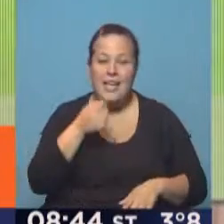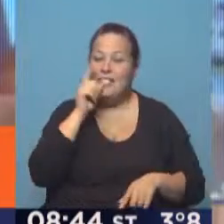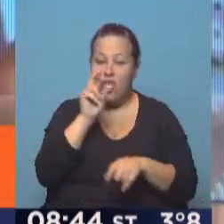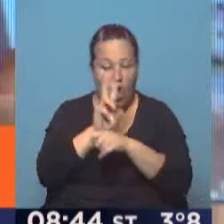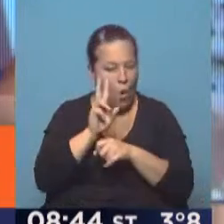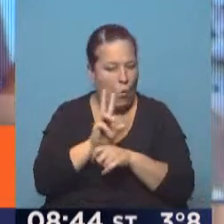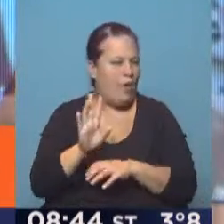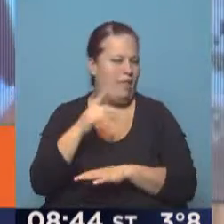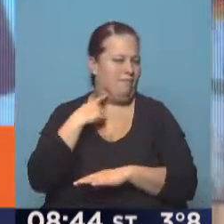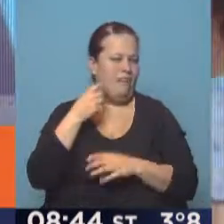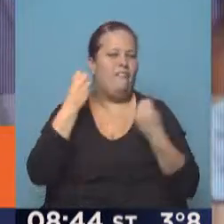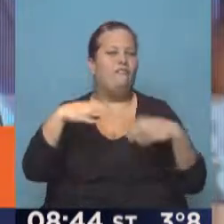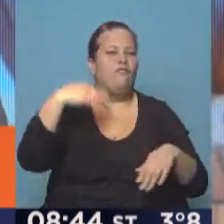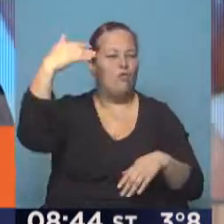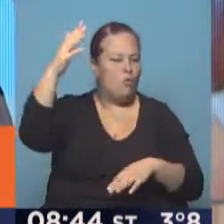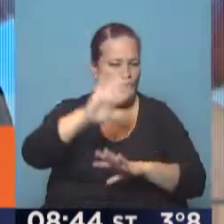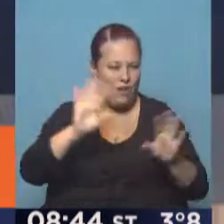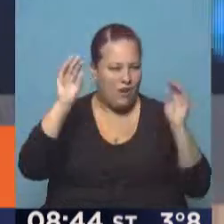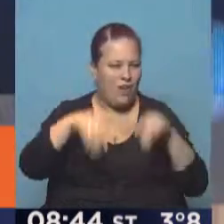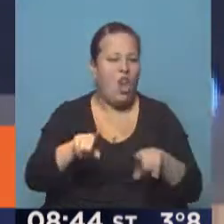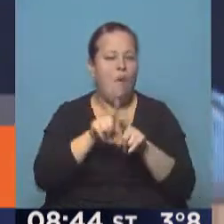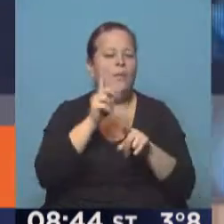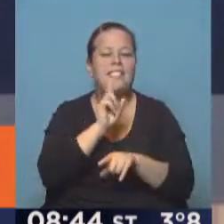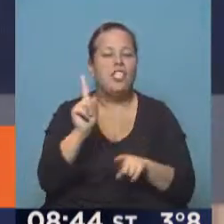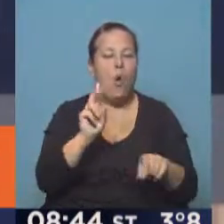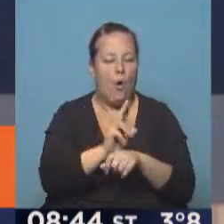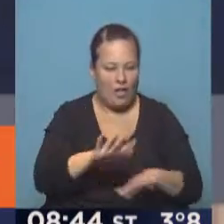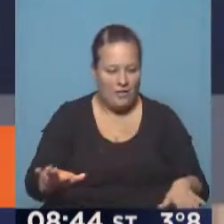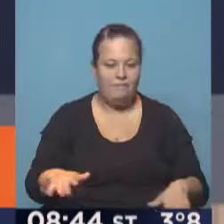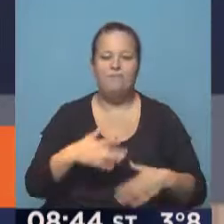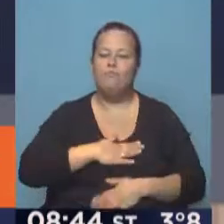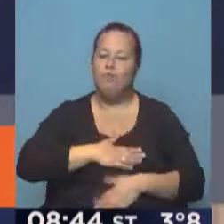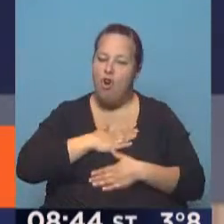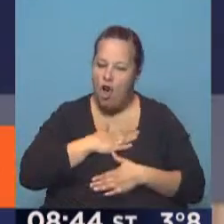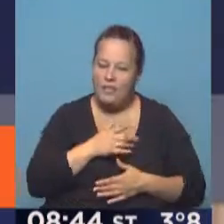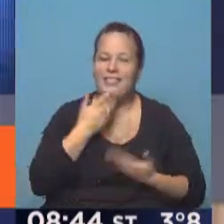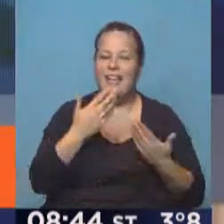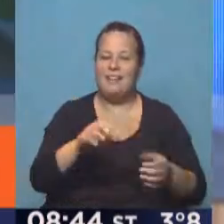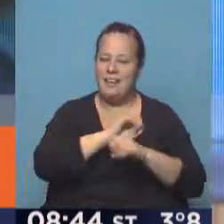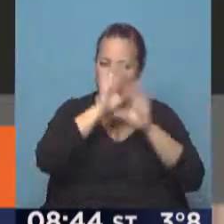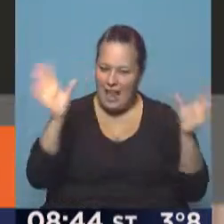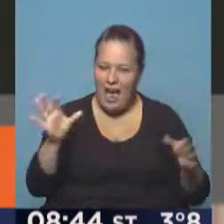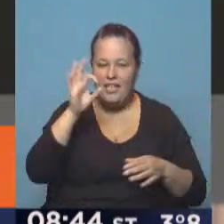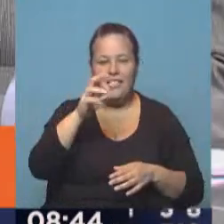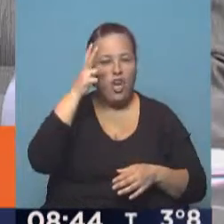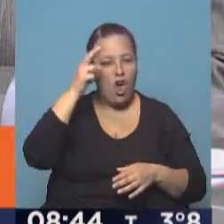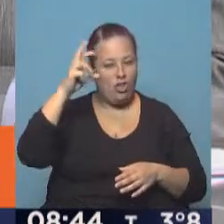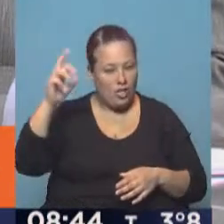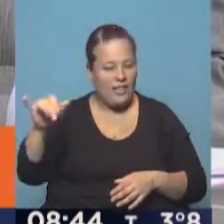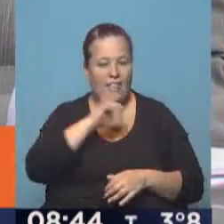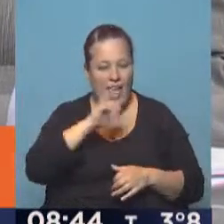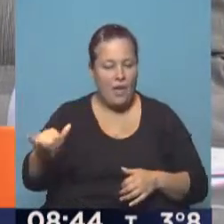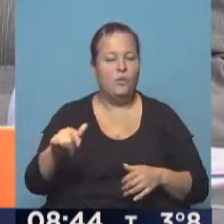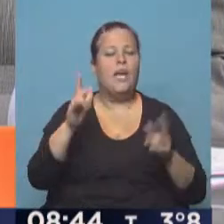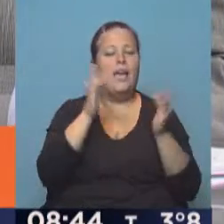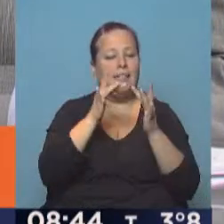cuidamos, estamos hipotecando nuestro futuro, tanto como si no cuidamos a los niños. Claudio Romero, ha sido un placer. Ahí está clarito el 0800 para las denuncias y